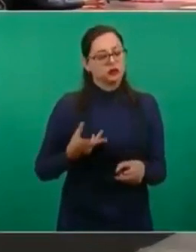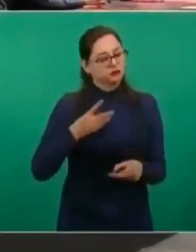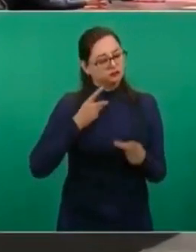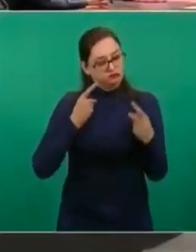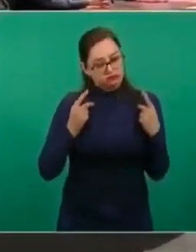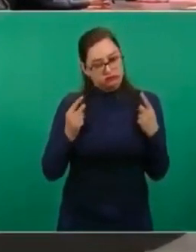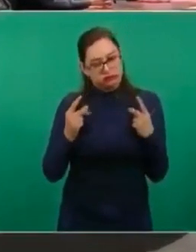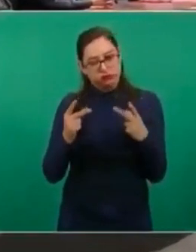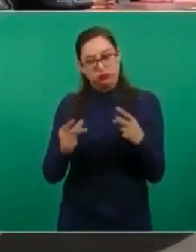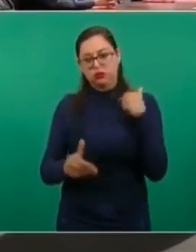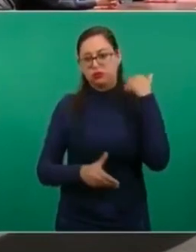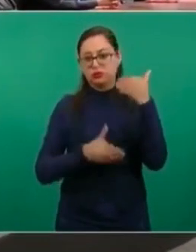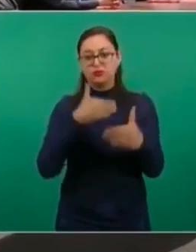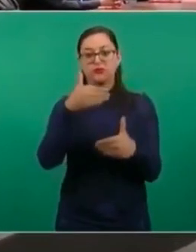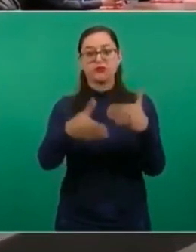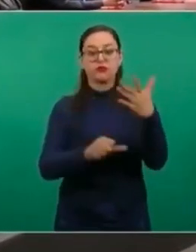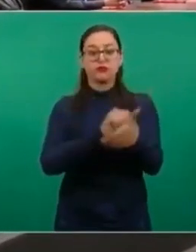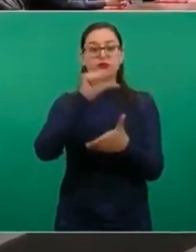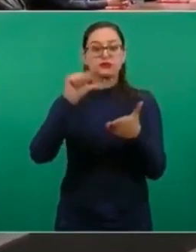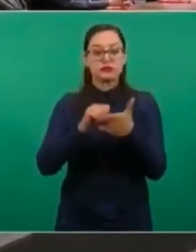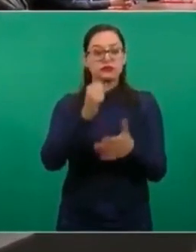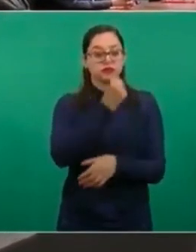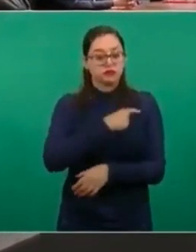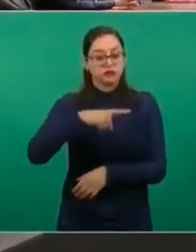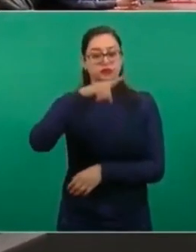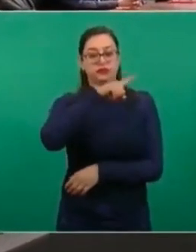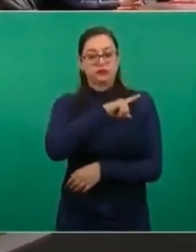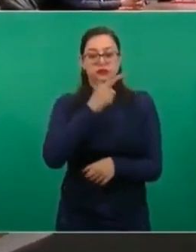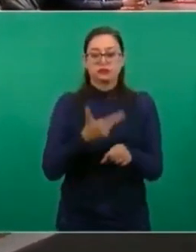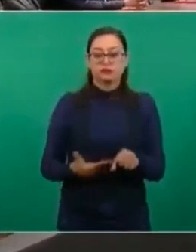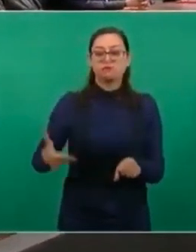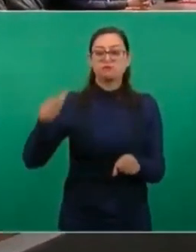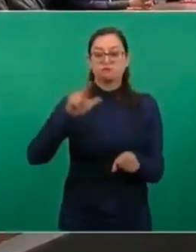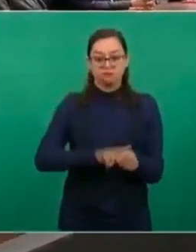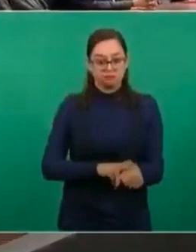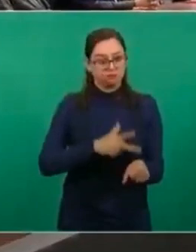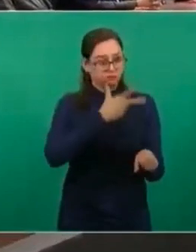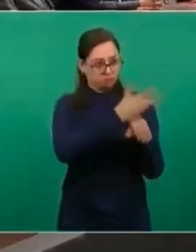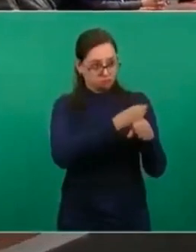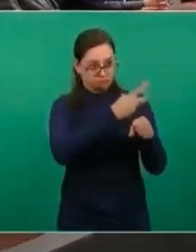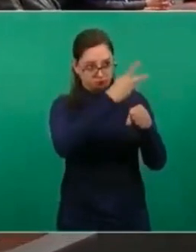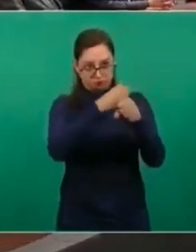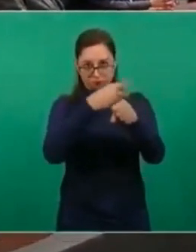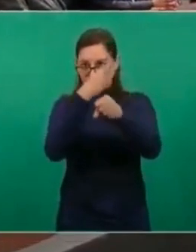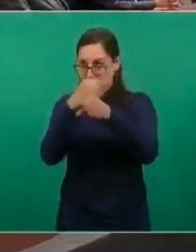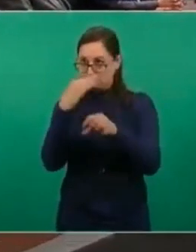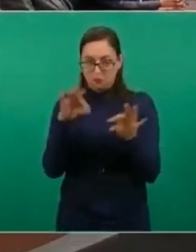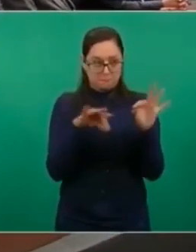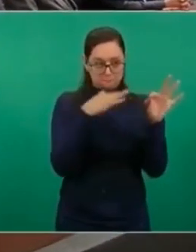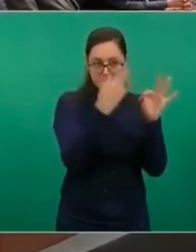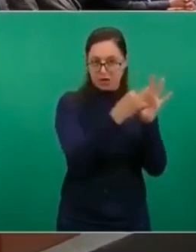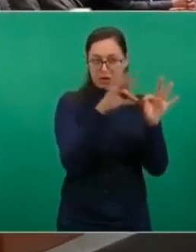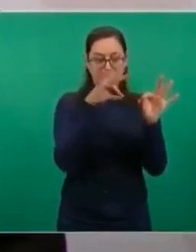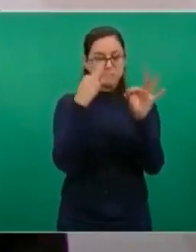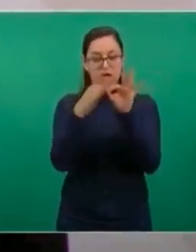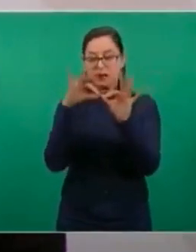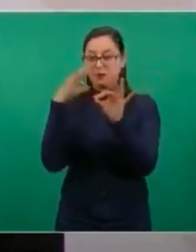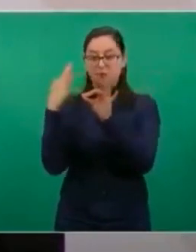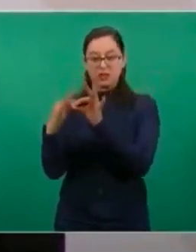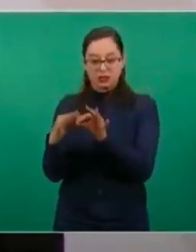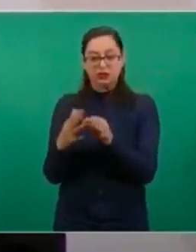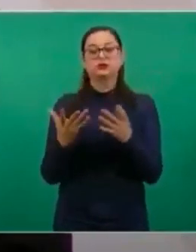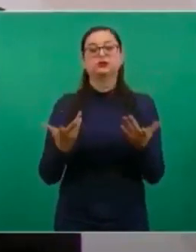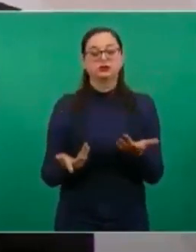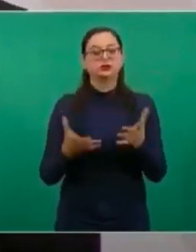centros de salud, clínicas que estaban en proceso se terminaron. Ahí